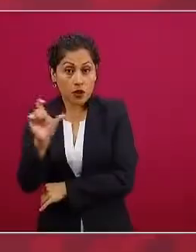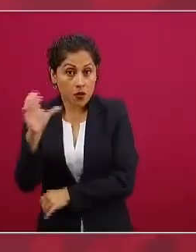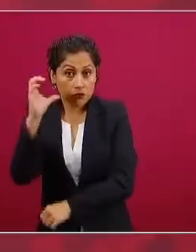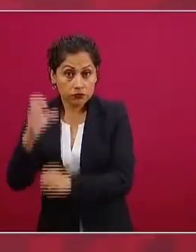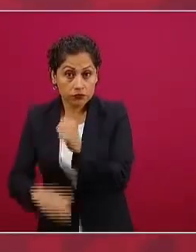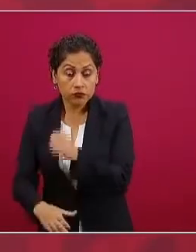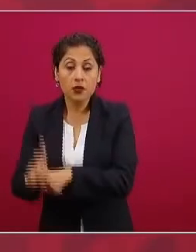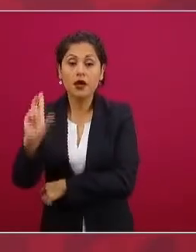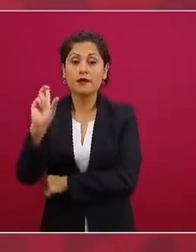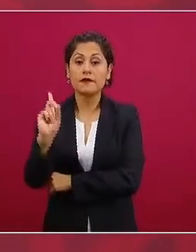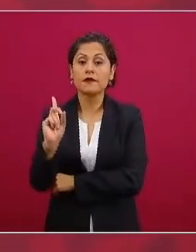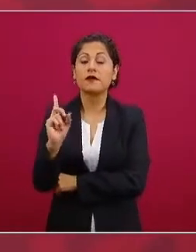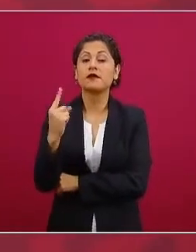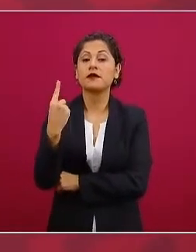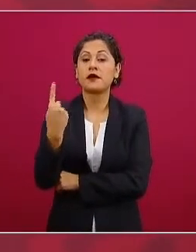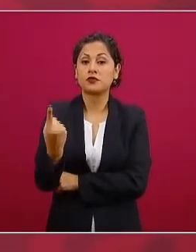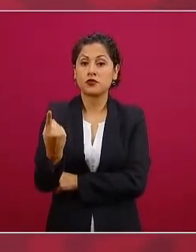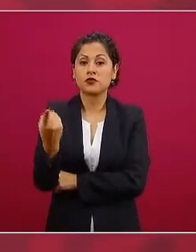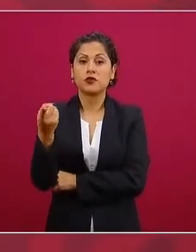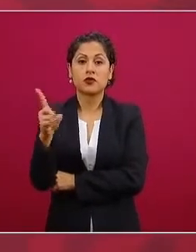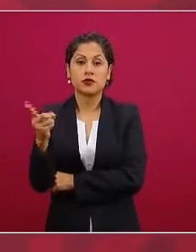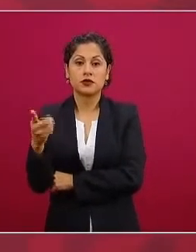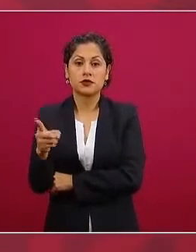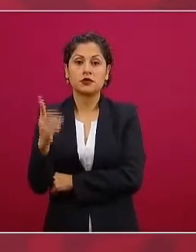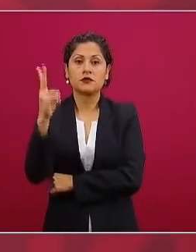del 2020.